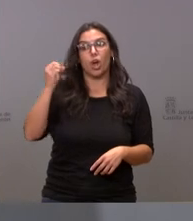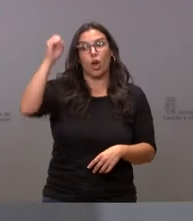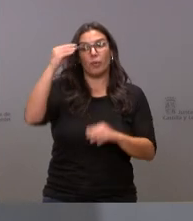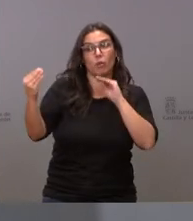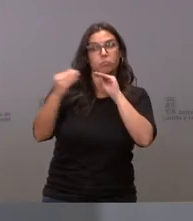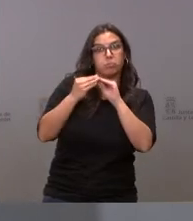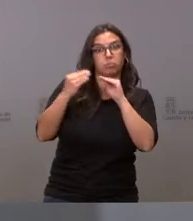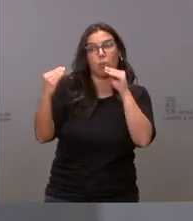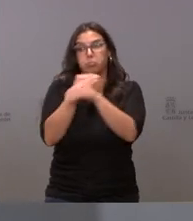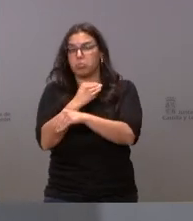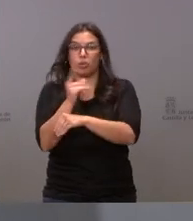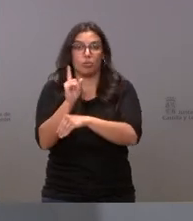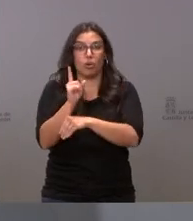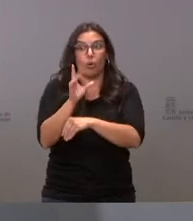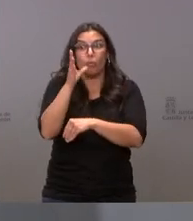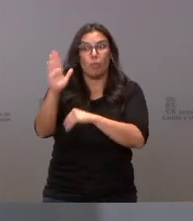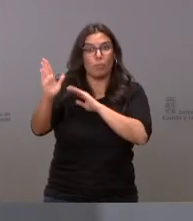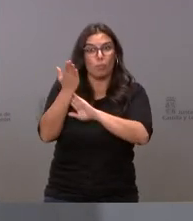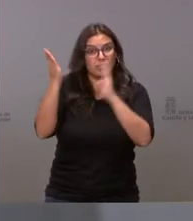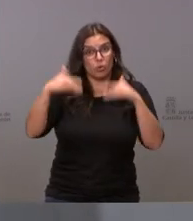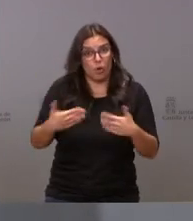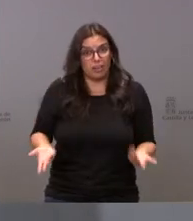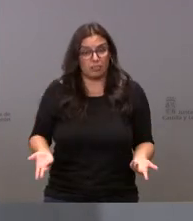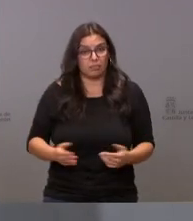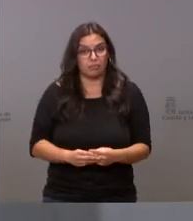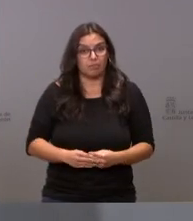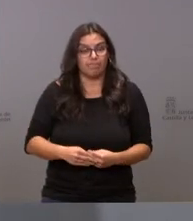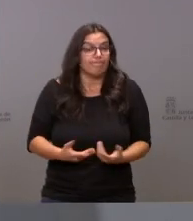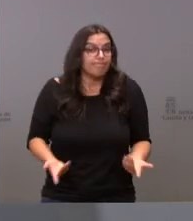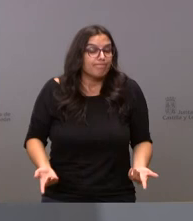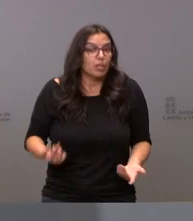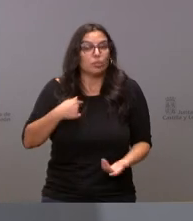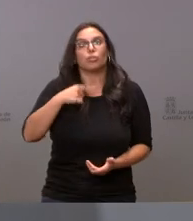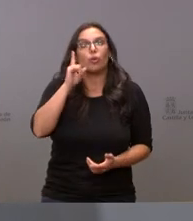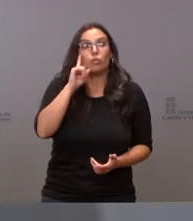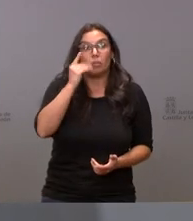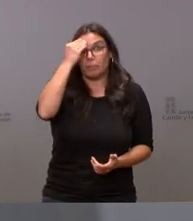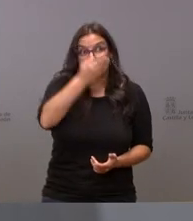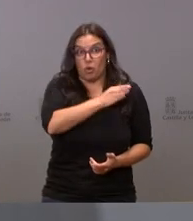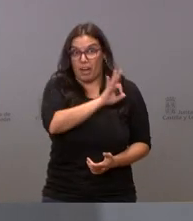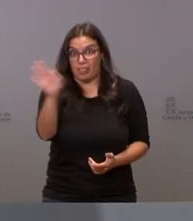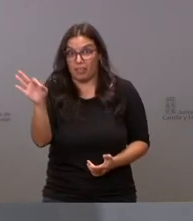el gobierno de la Junta sino porque no hace propuestas yo no sé todavía y no creo que lo sabe nadie